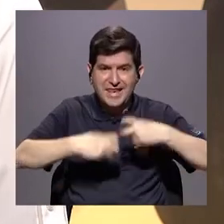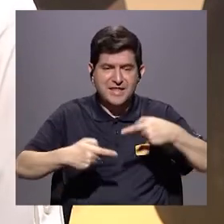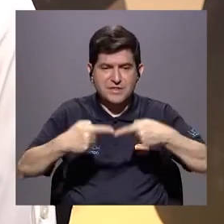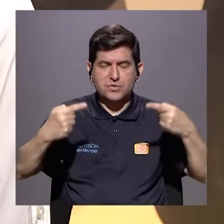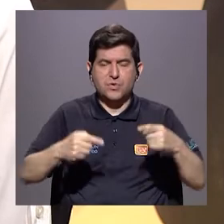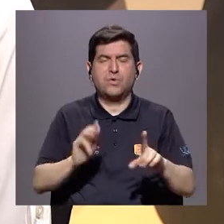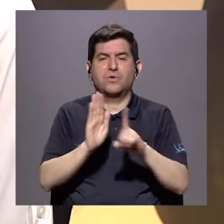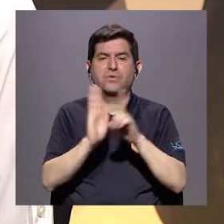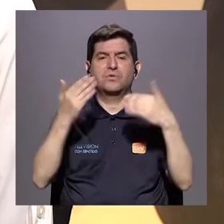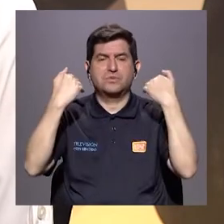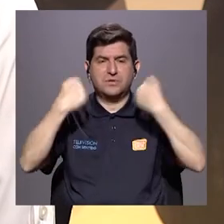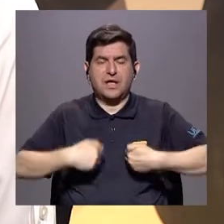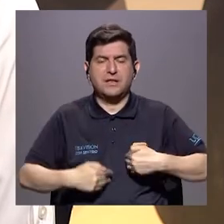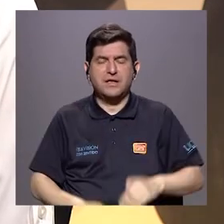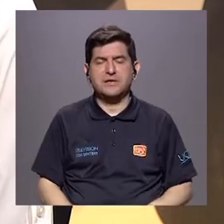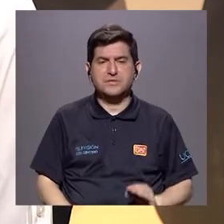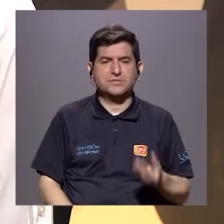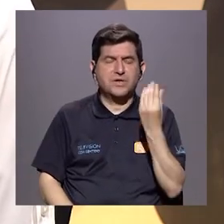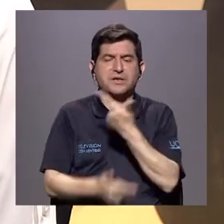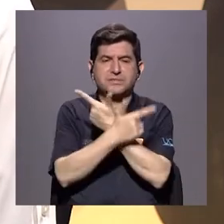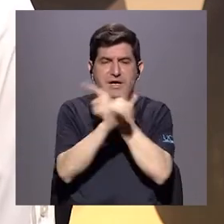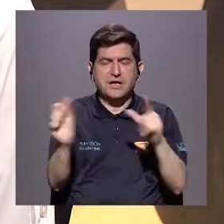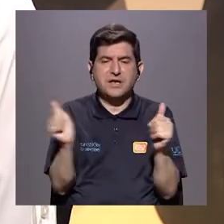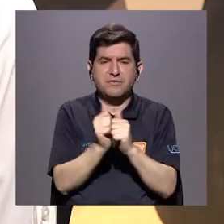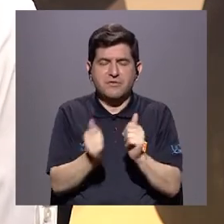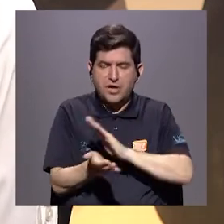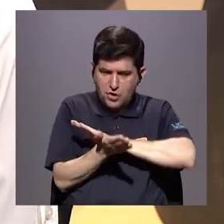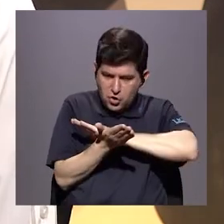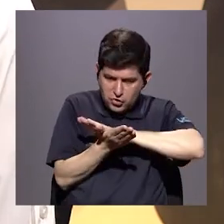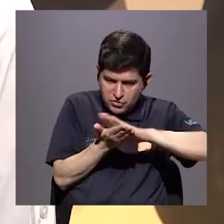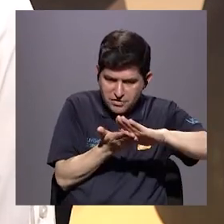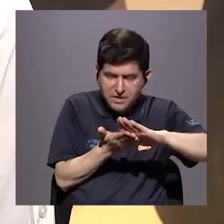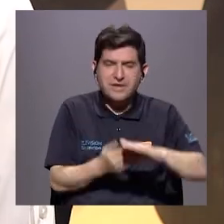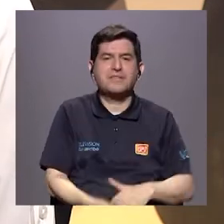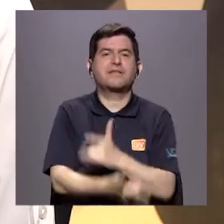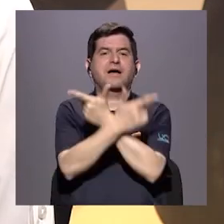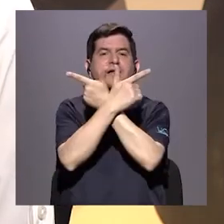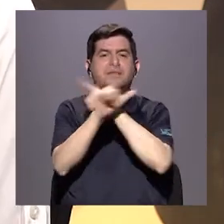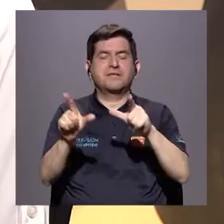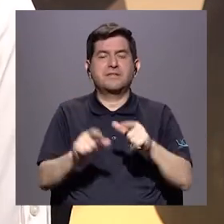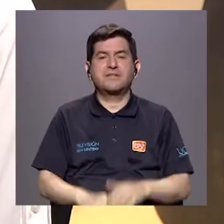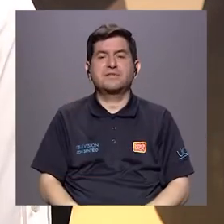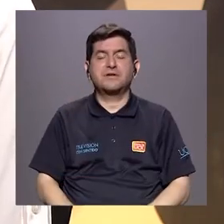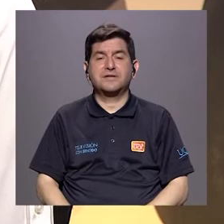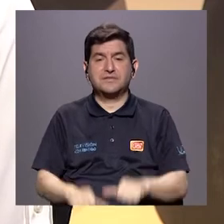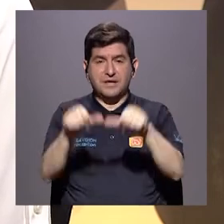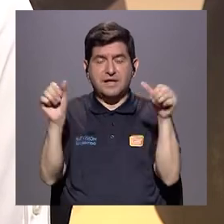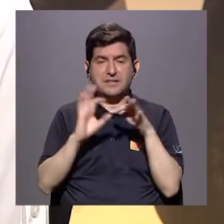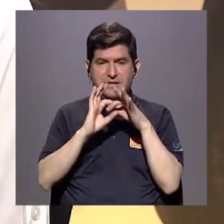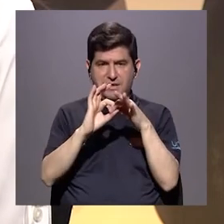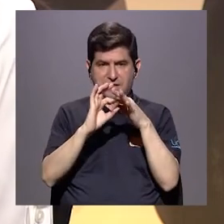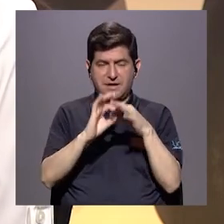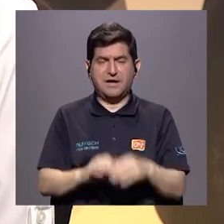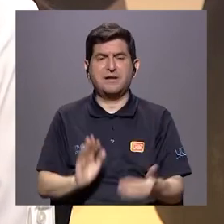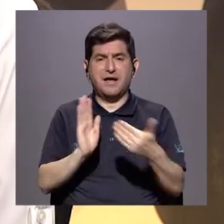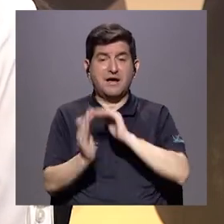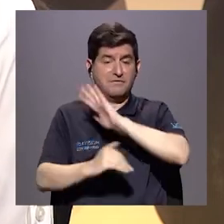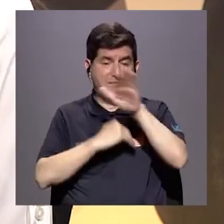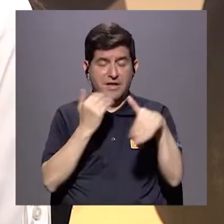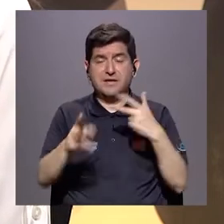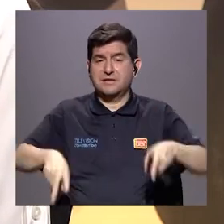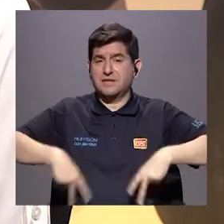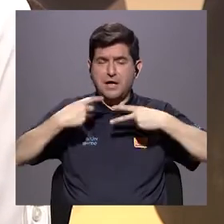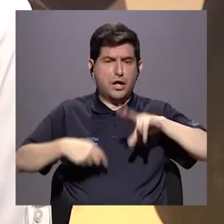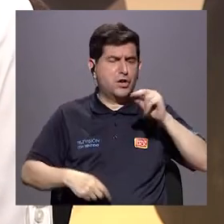derecho humano de crecer libre, con dignidad, con libertad sexual. Les afecta toda la vida,